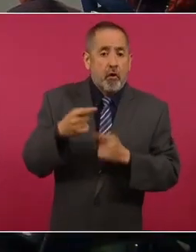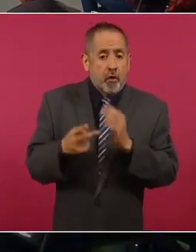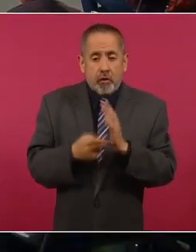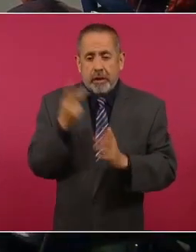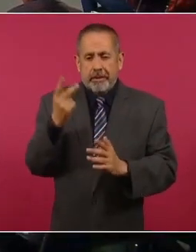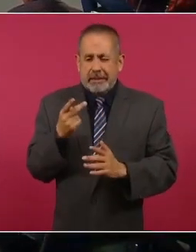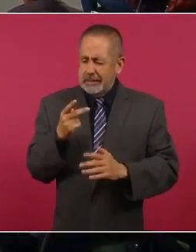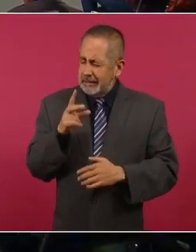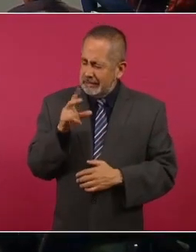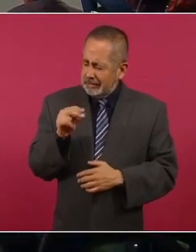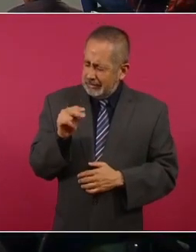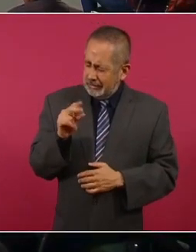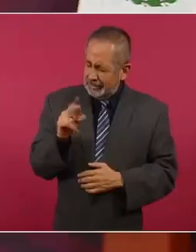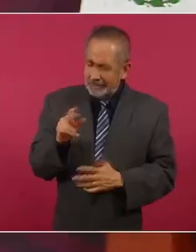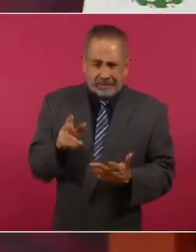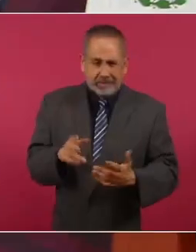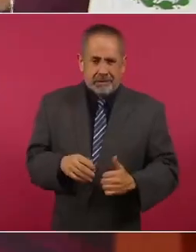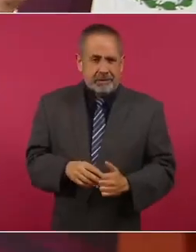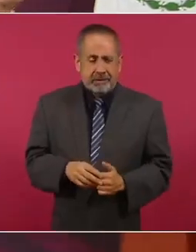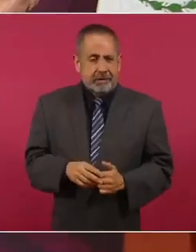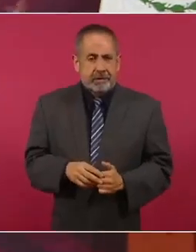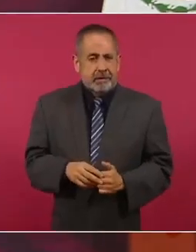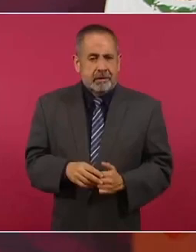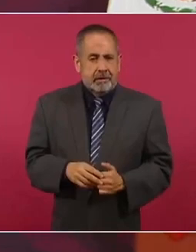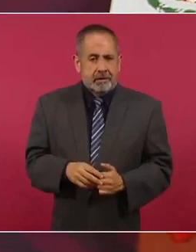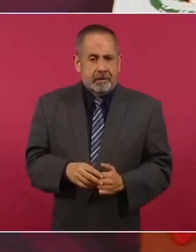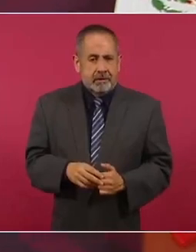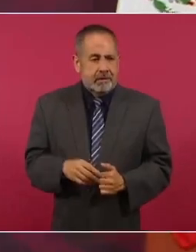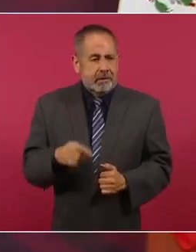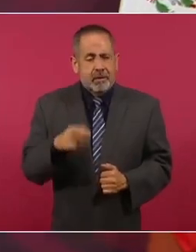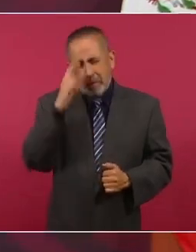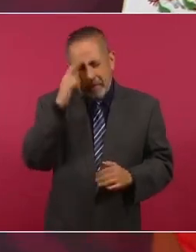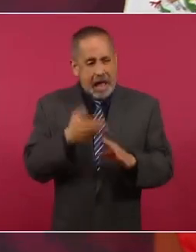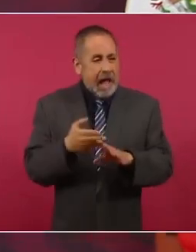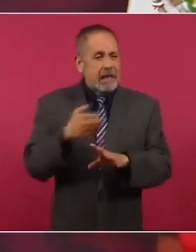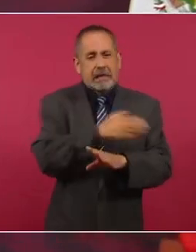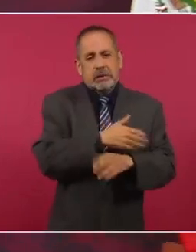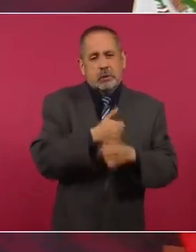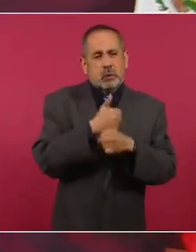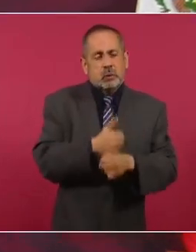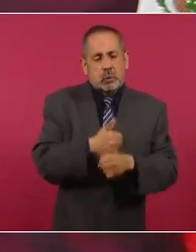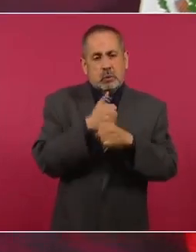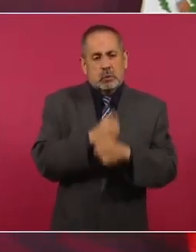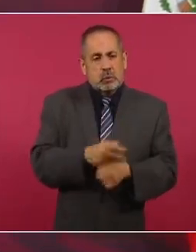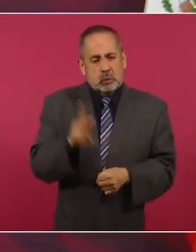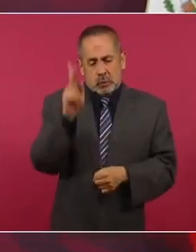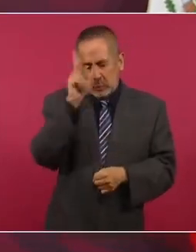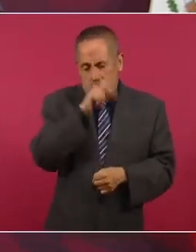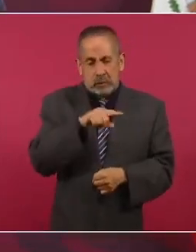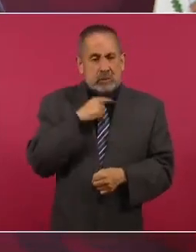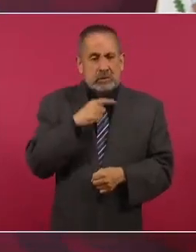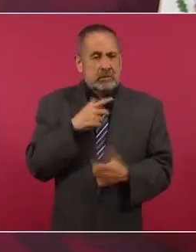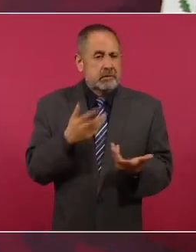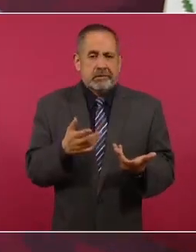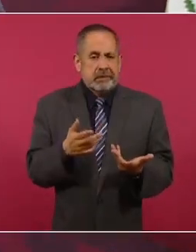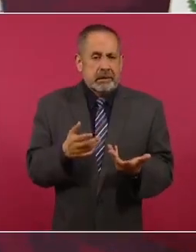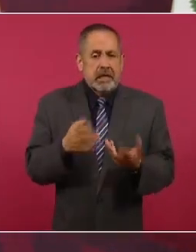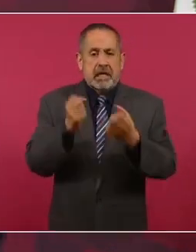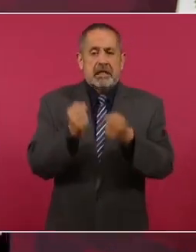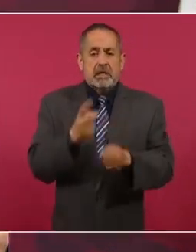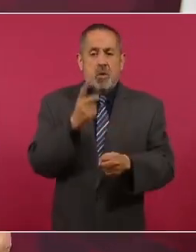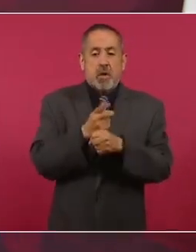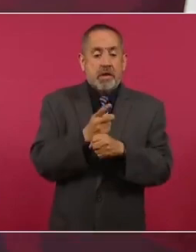lo que se padeció de que la seguridad pública